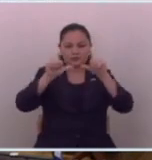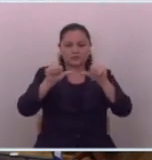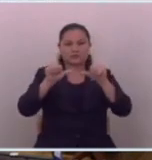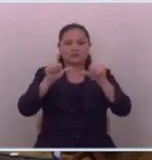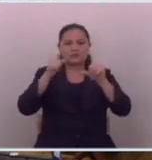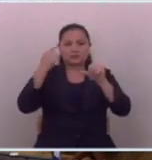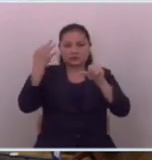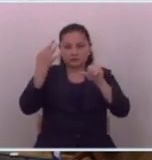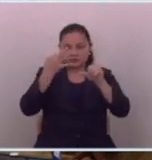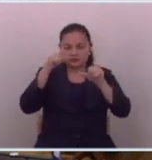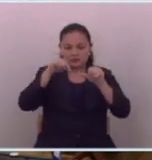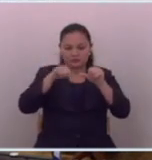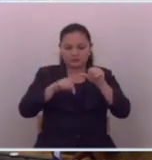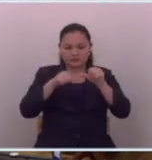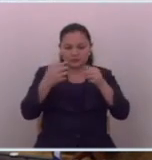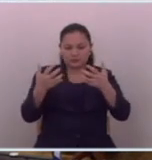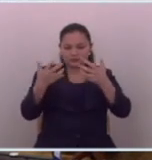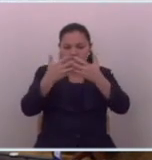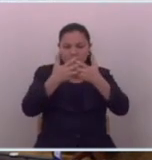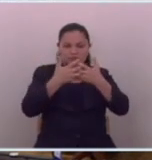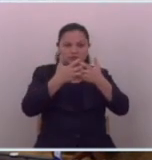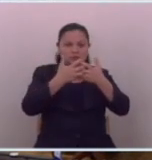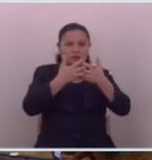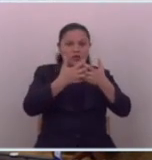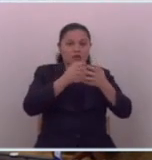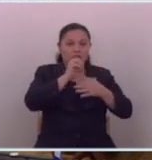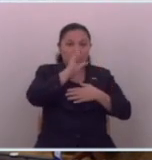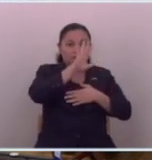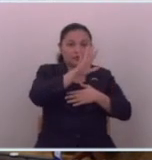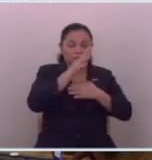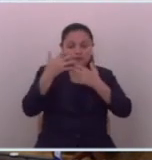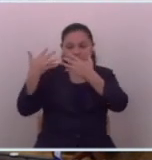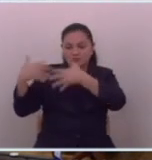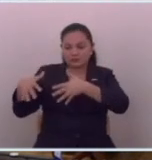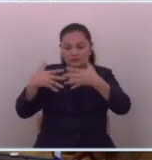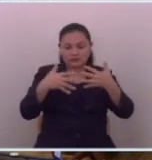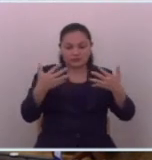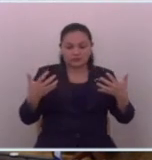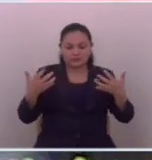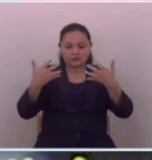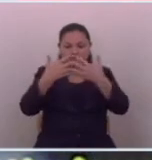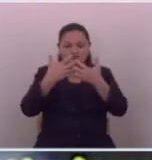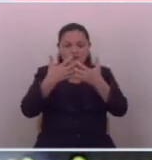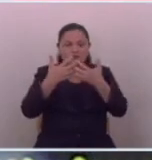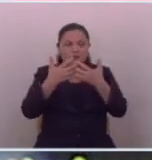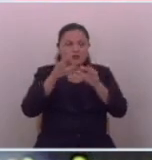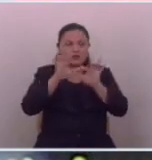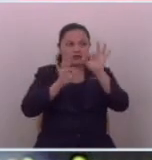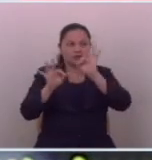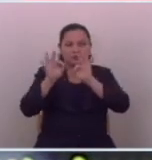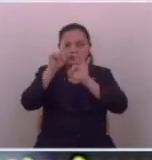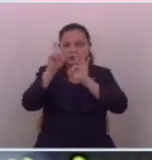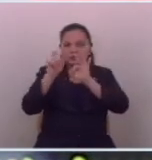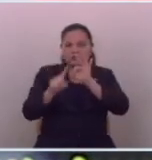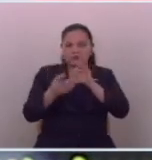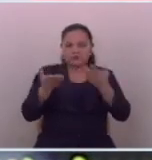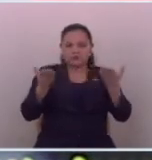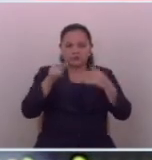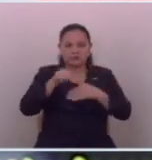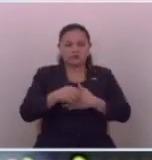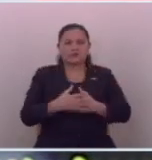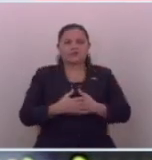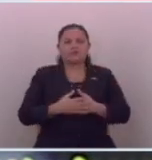tiene que ser consecuente con lo que hace y con lo que dice por algunas preguntas que aquí se hicieron